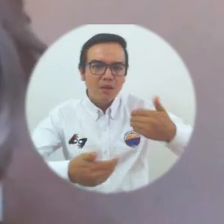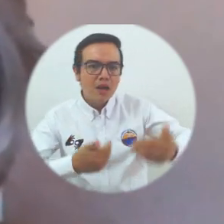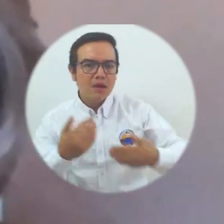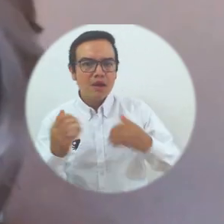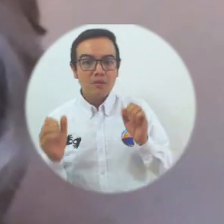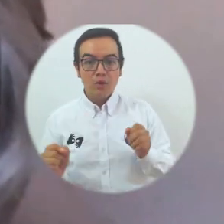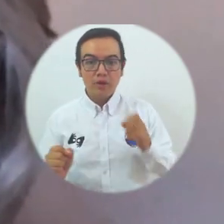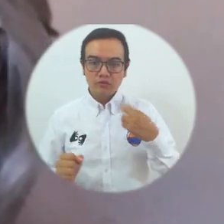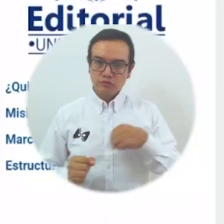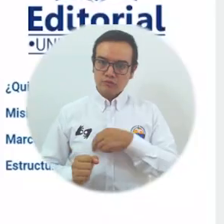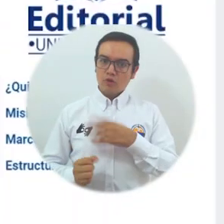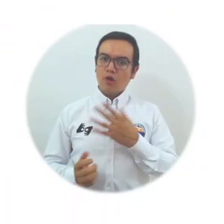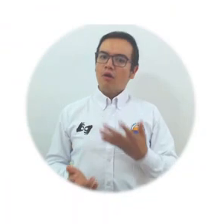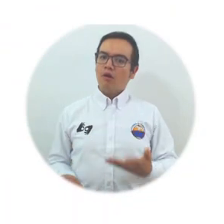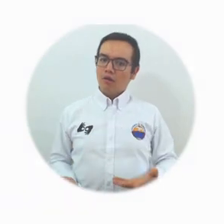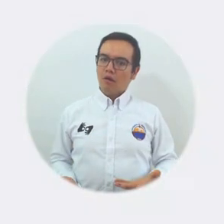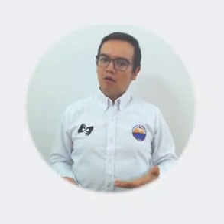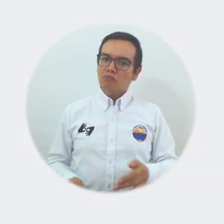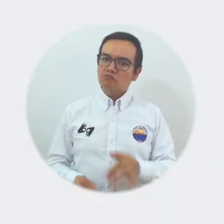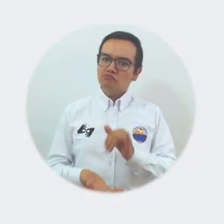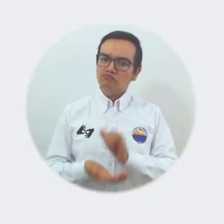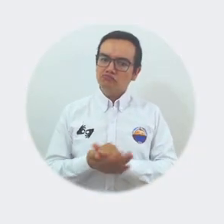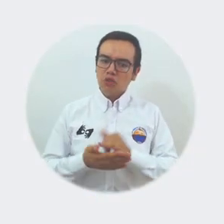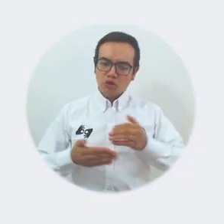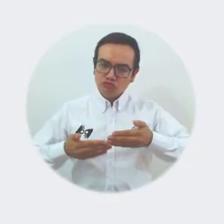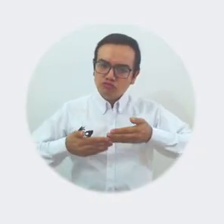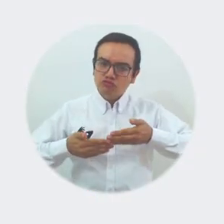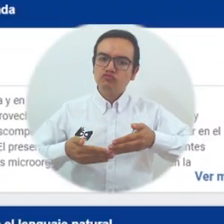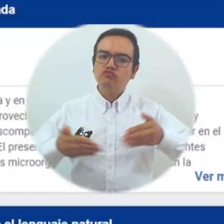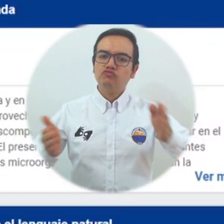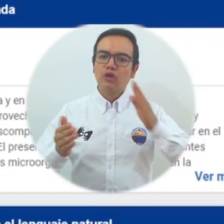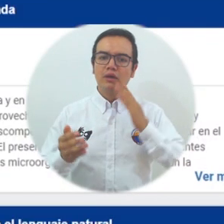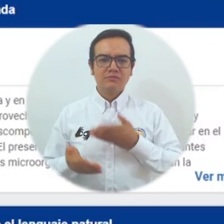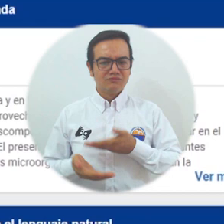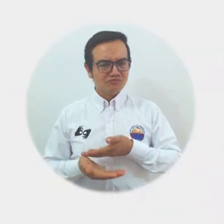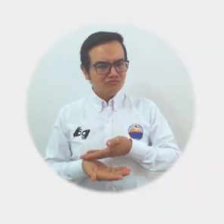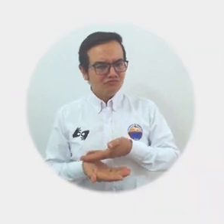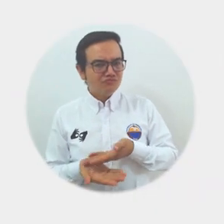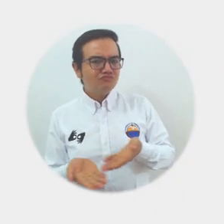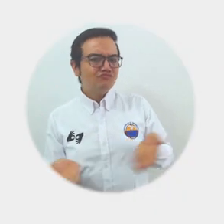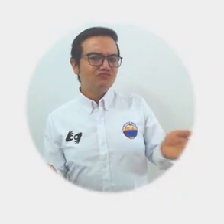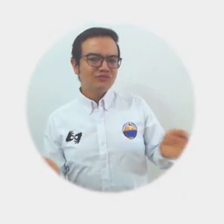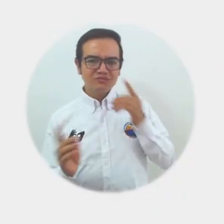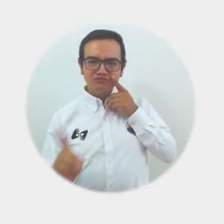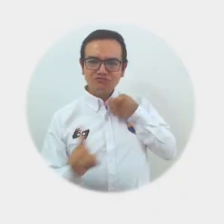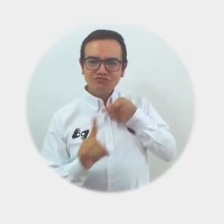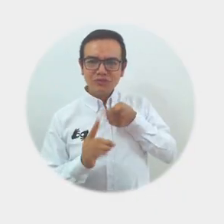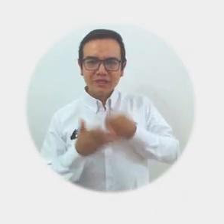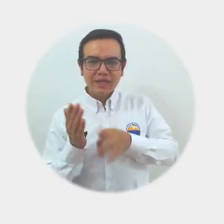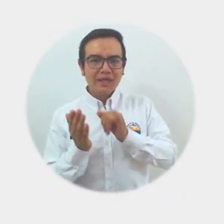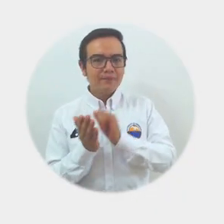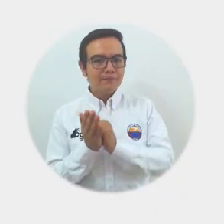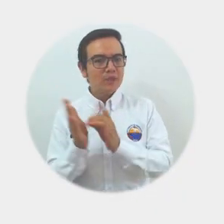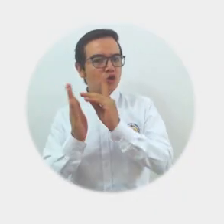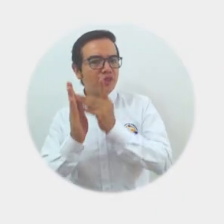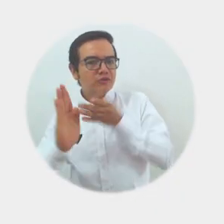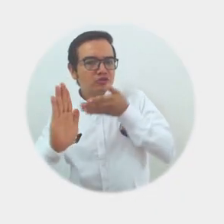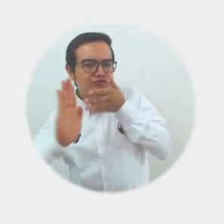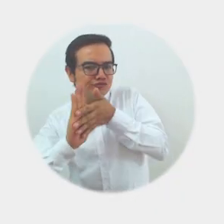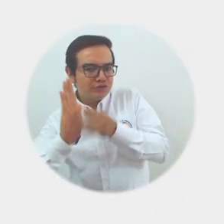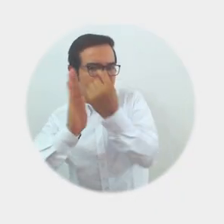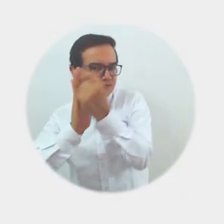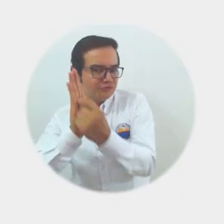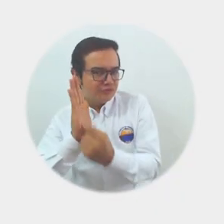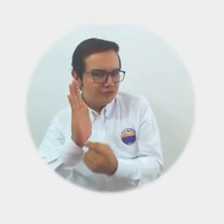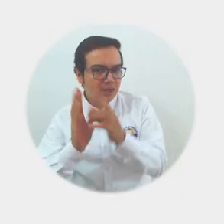por pares académicos. Entonces eso nos ha permitido tener una distribución muy, muy